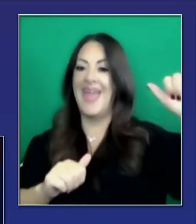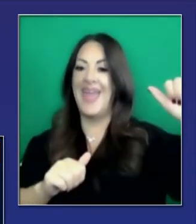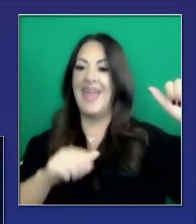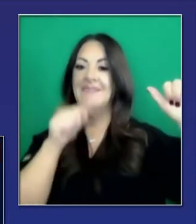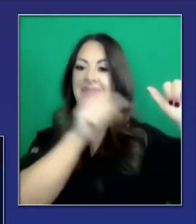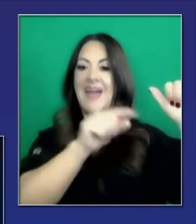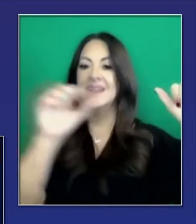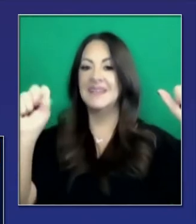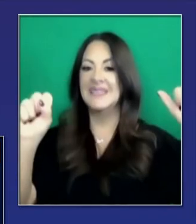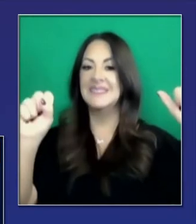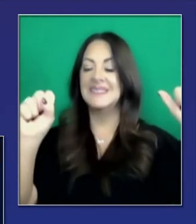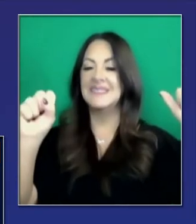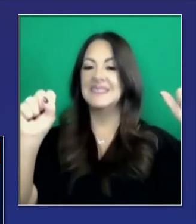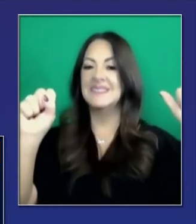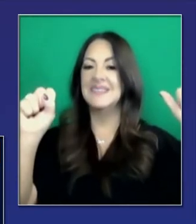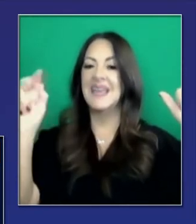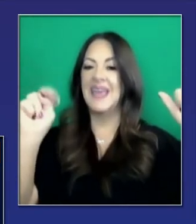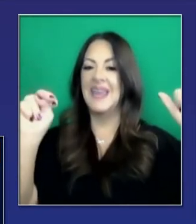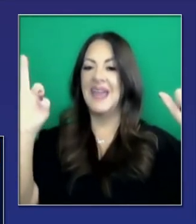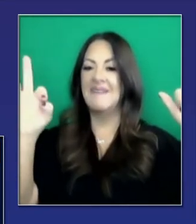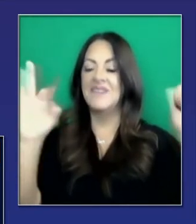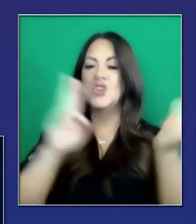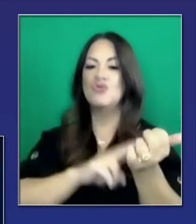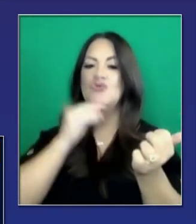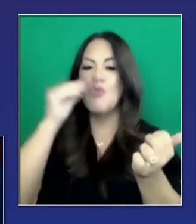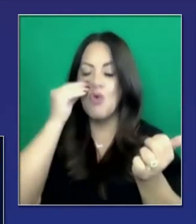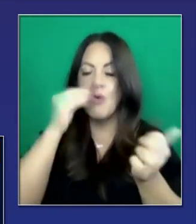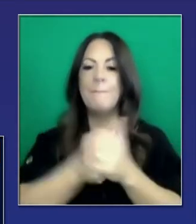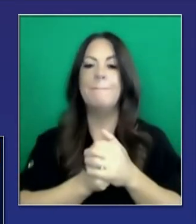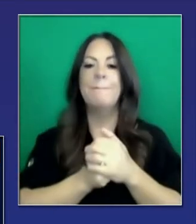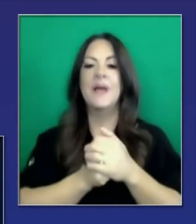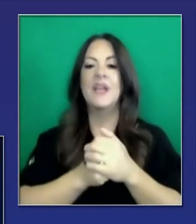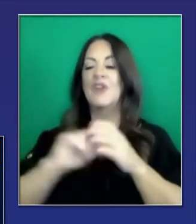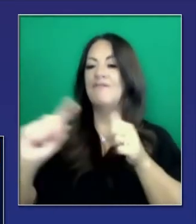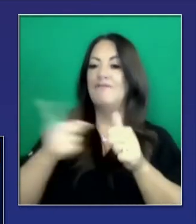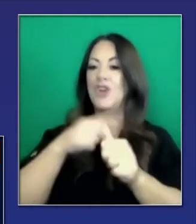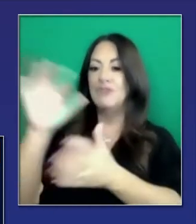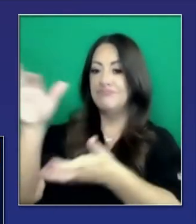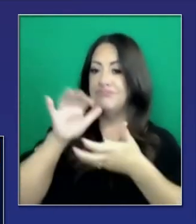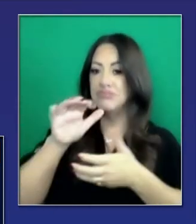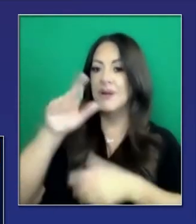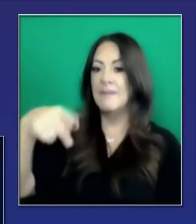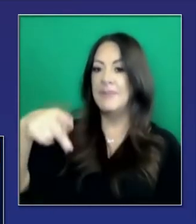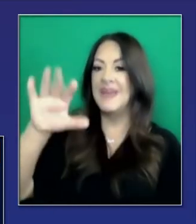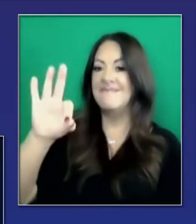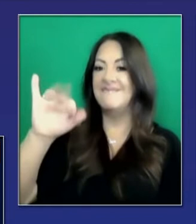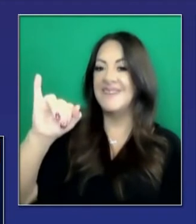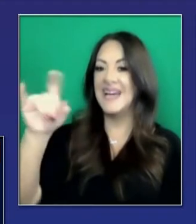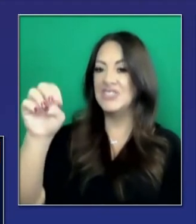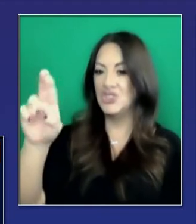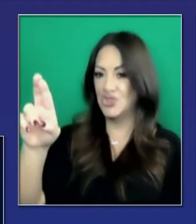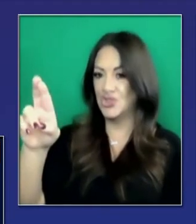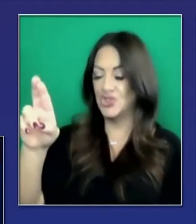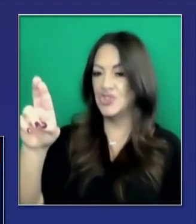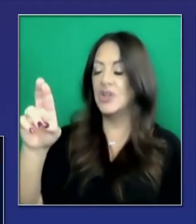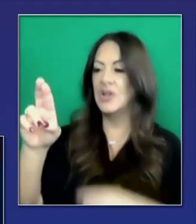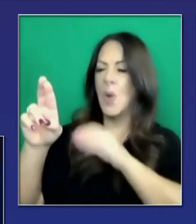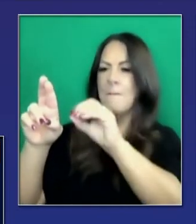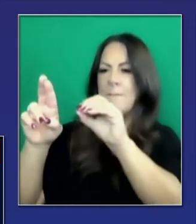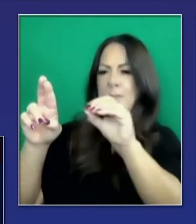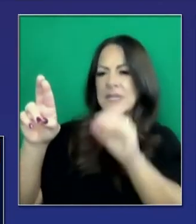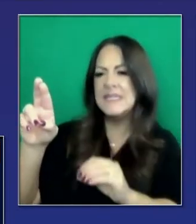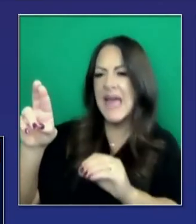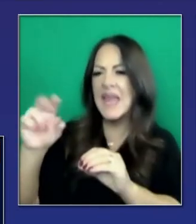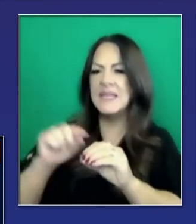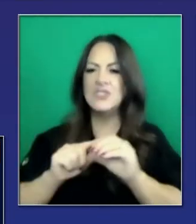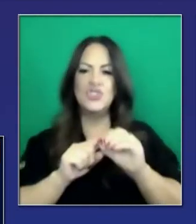atención a personas mayores. Es la primera fase con la vacuna Pfizer. Tomaremos de ese